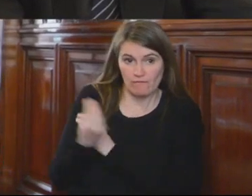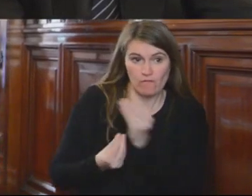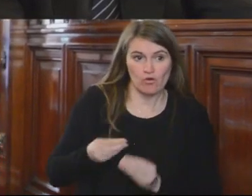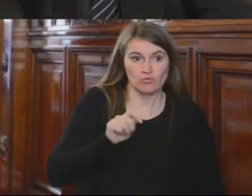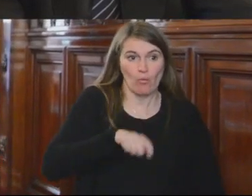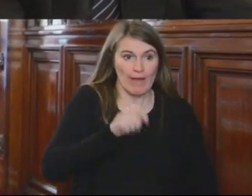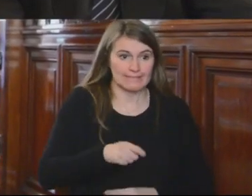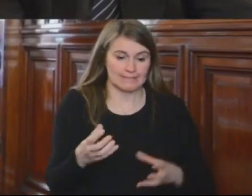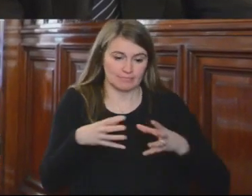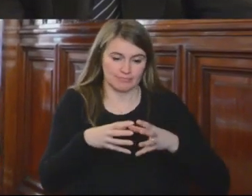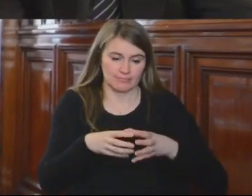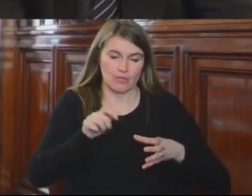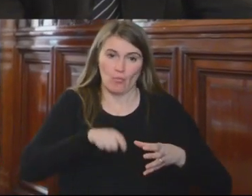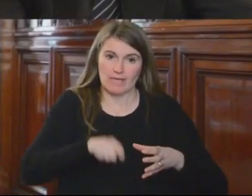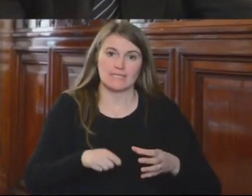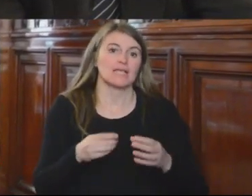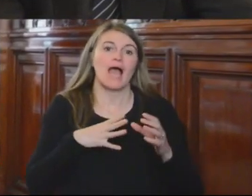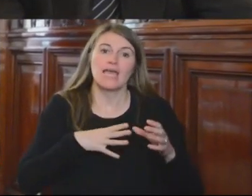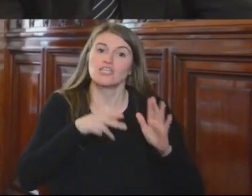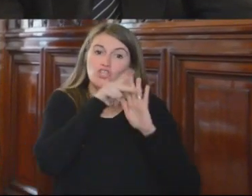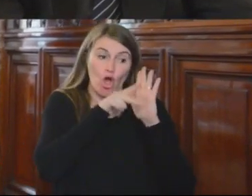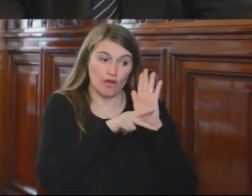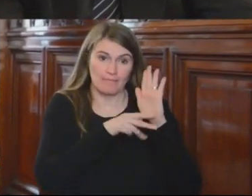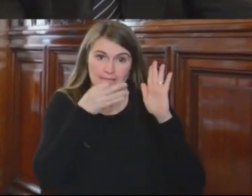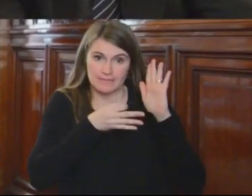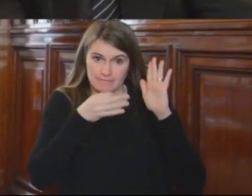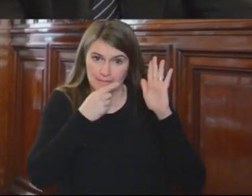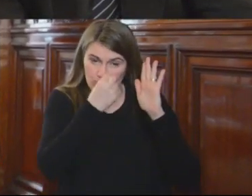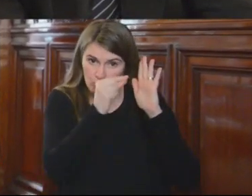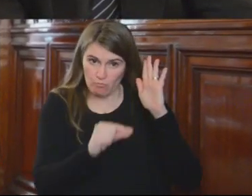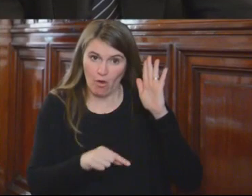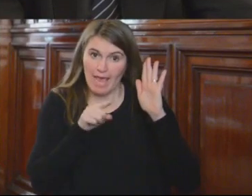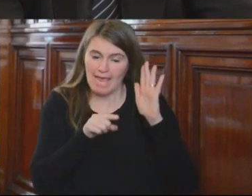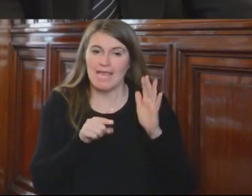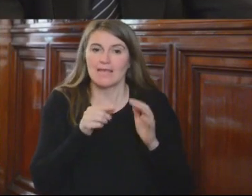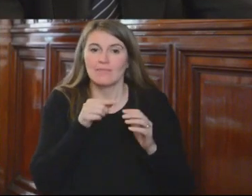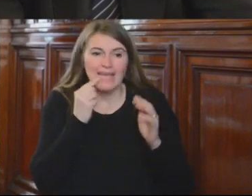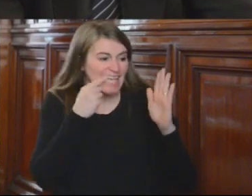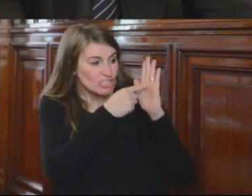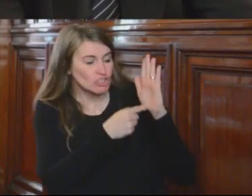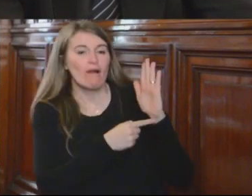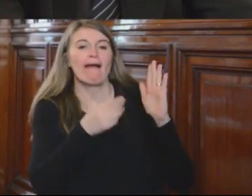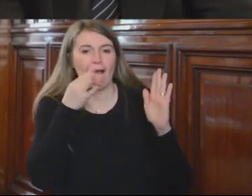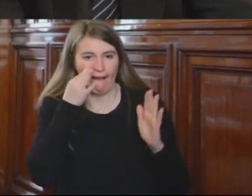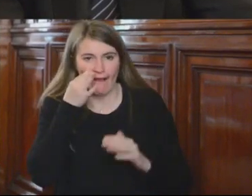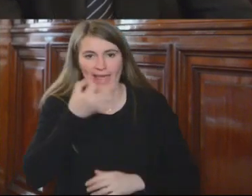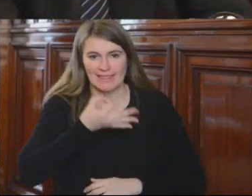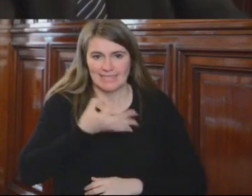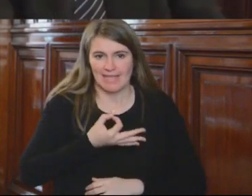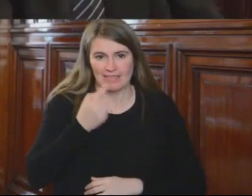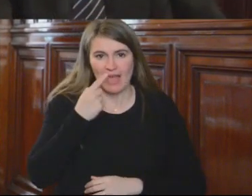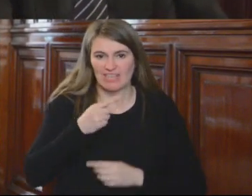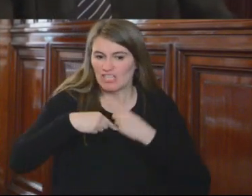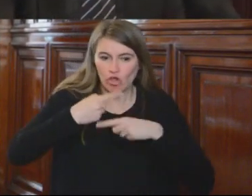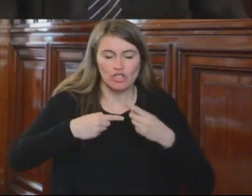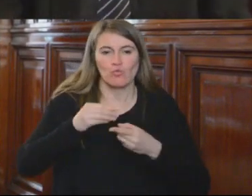órgano judicial, el conjunto de normas detalladas fueron las medidas que el Estado adoptó con la finalidad de garantizar la continuidad de la Administración de